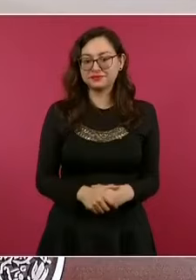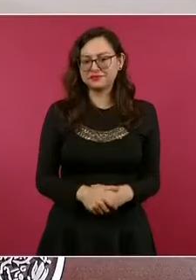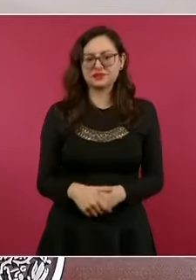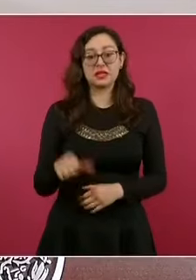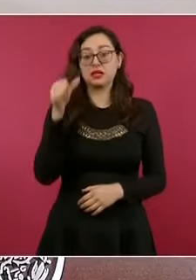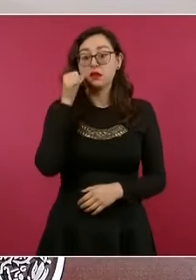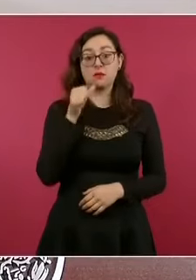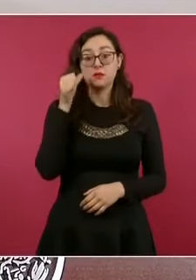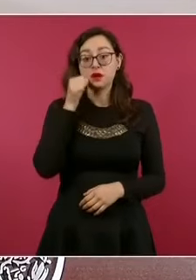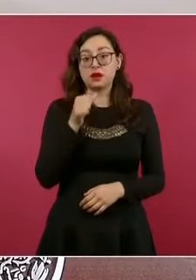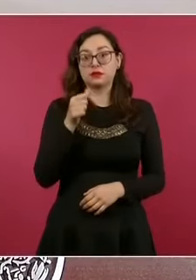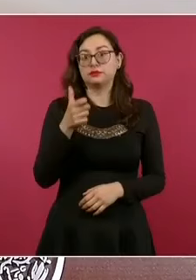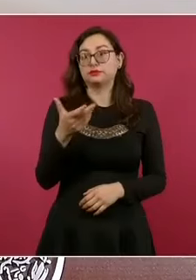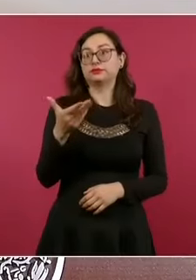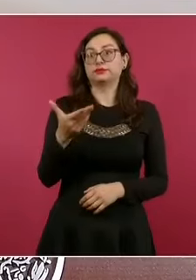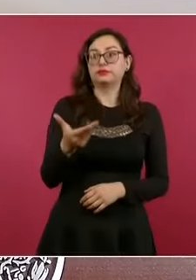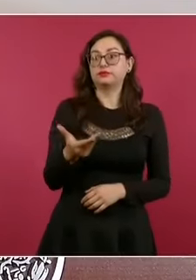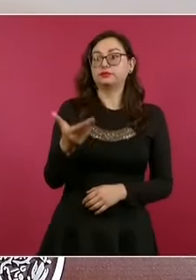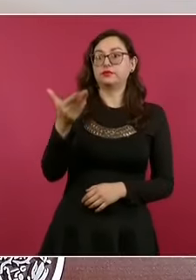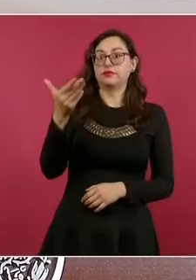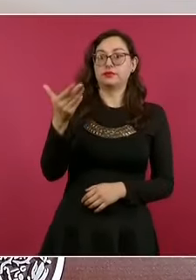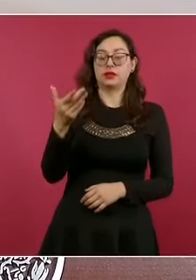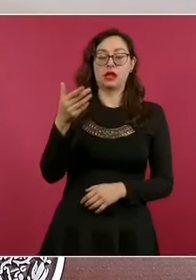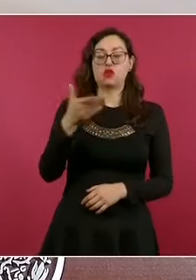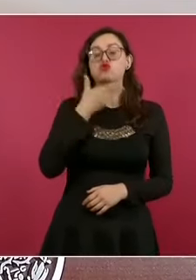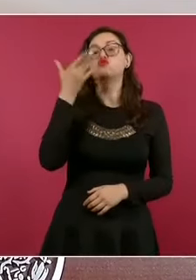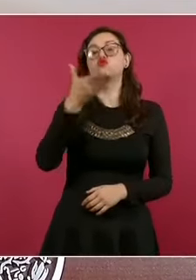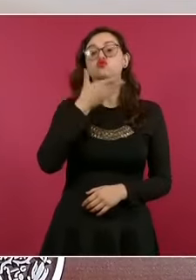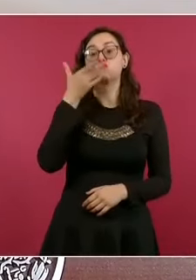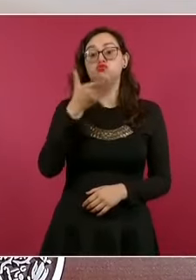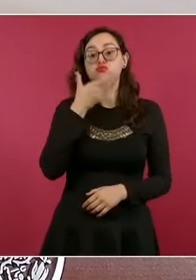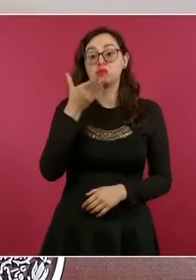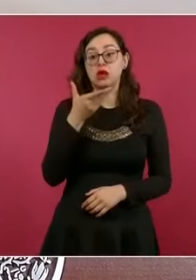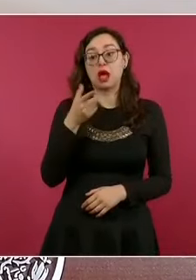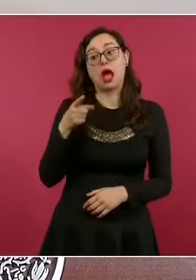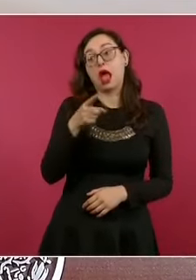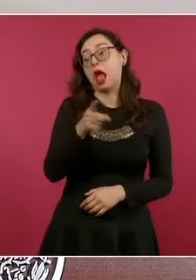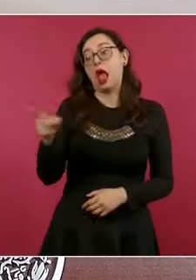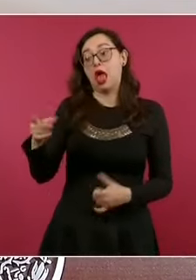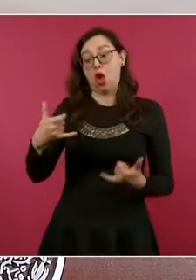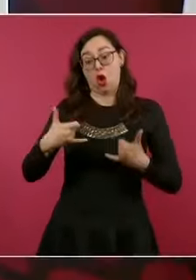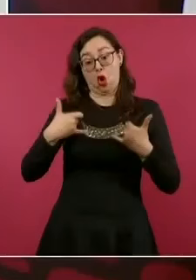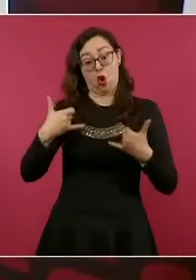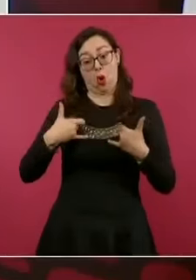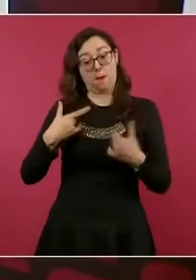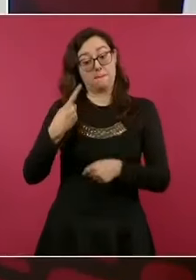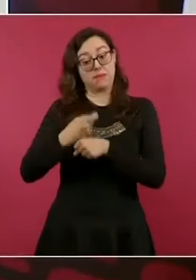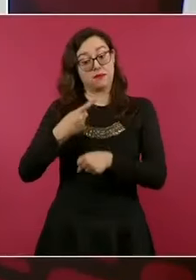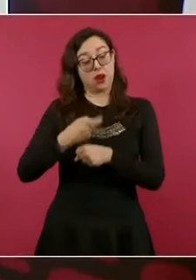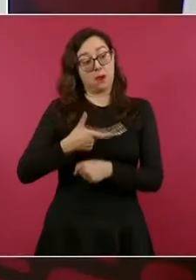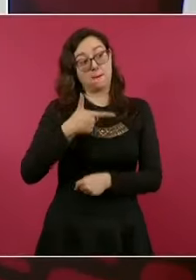y que en respuesta la policía